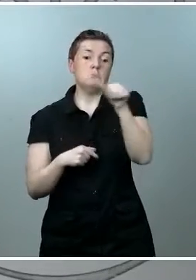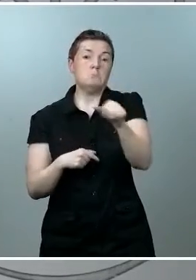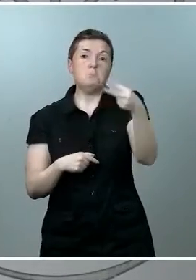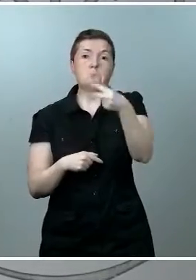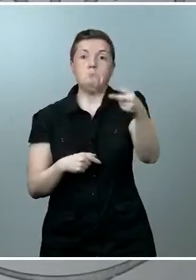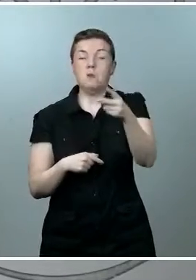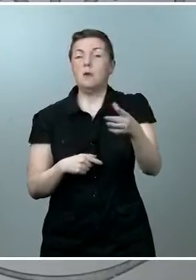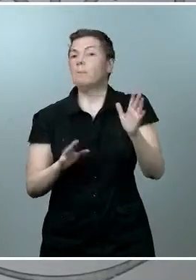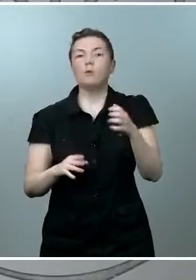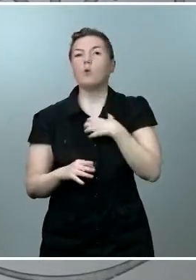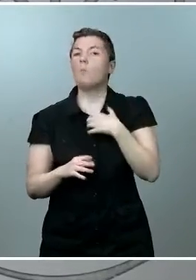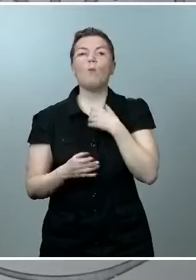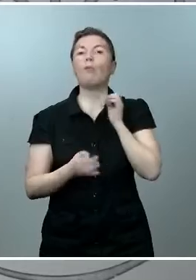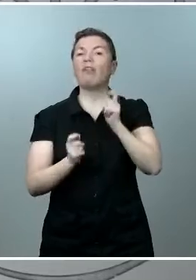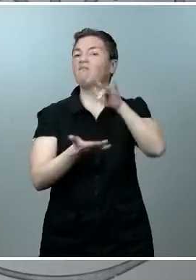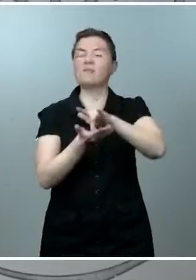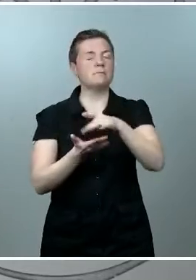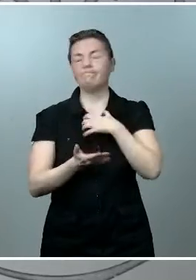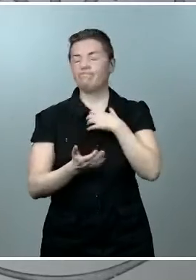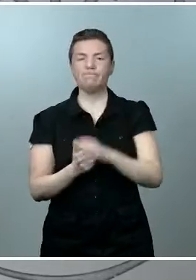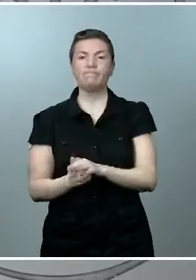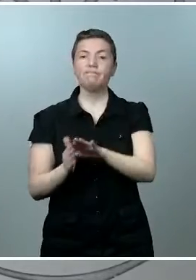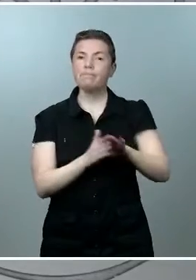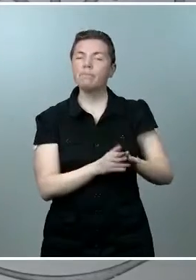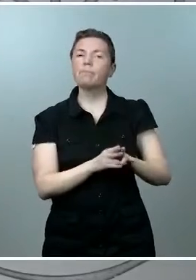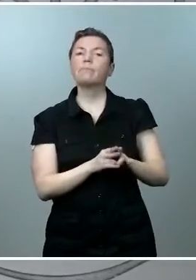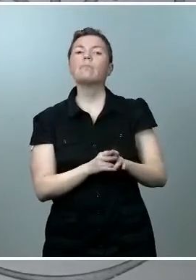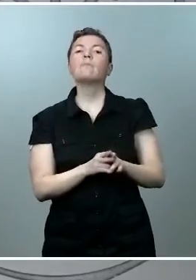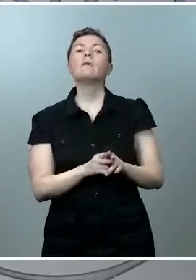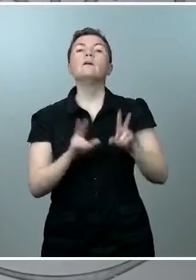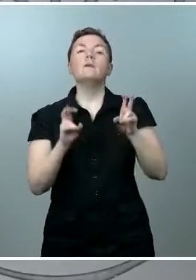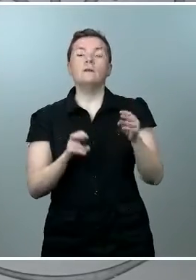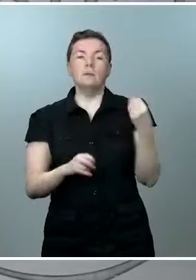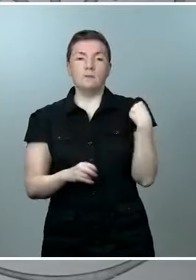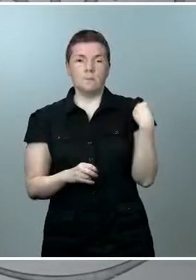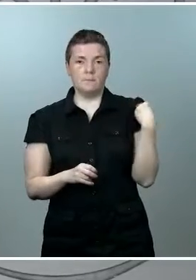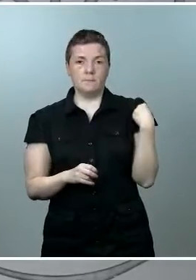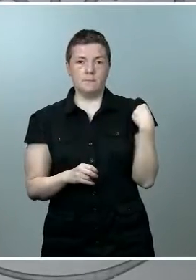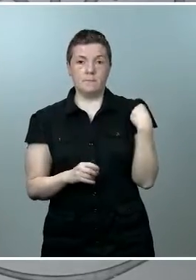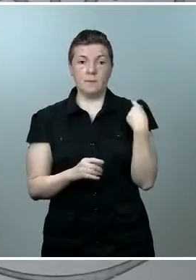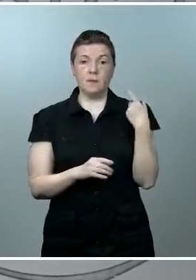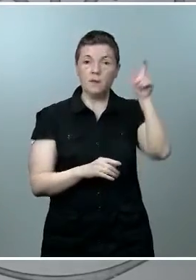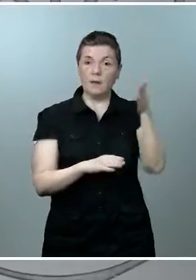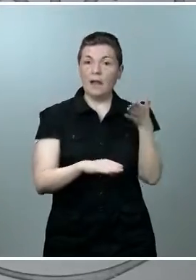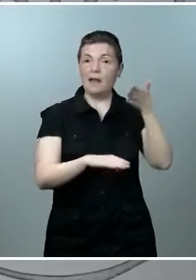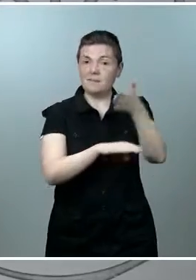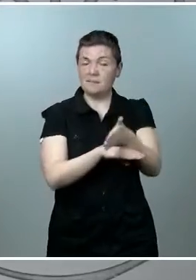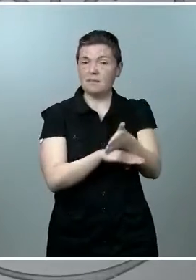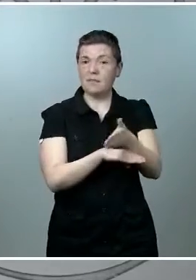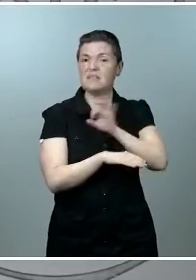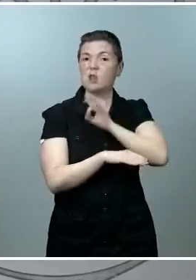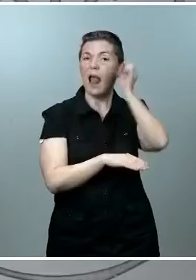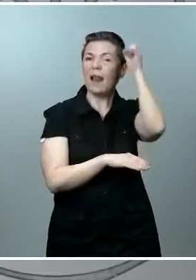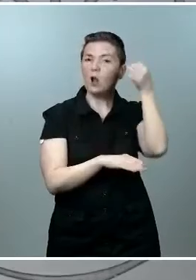establecer esa fecha. En relación con la asistencia del señor Aragonés